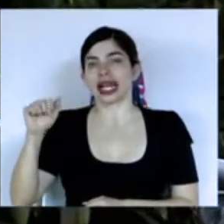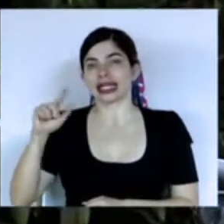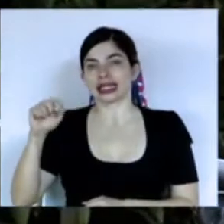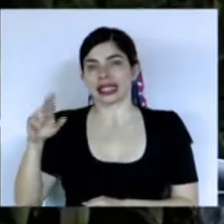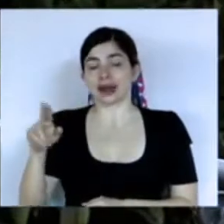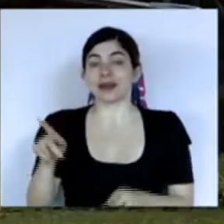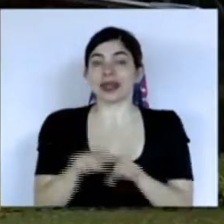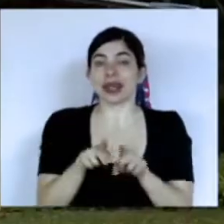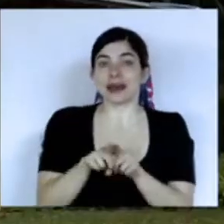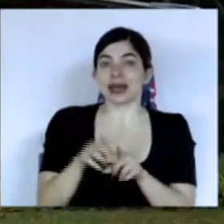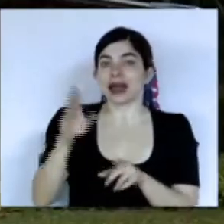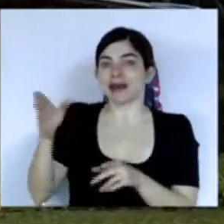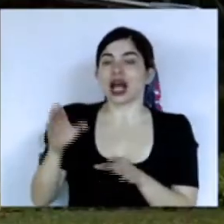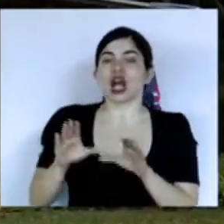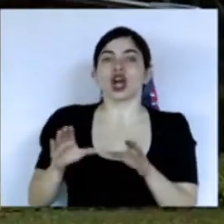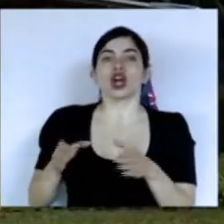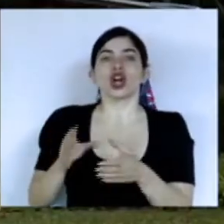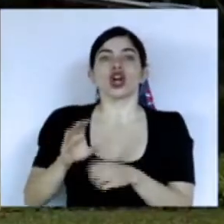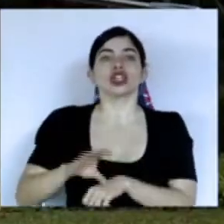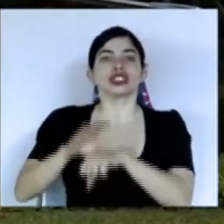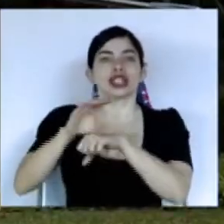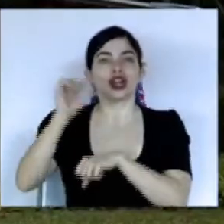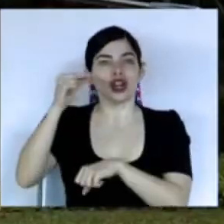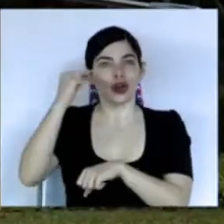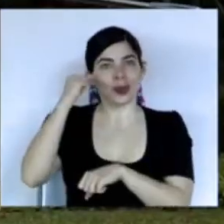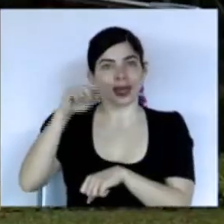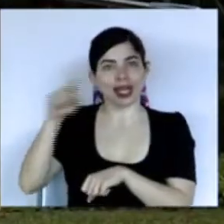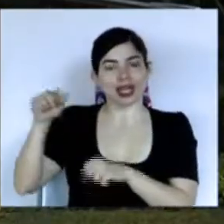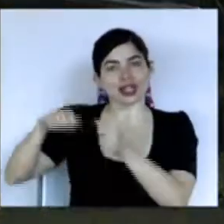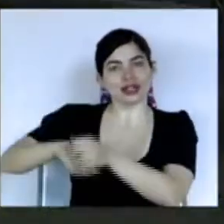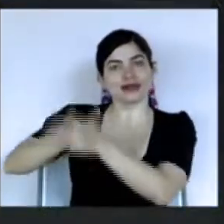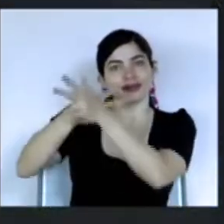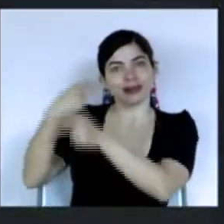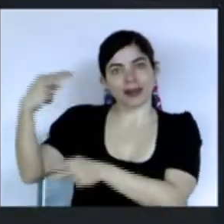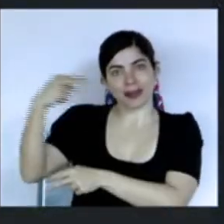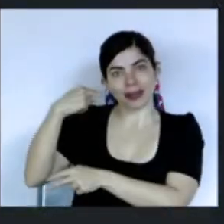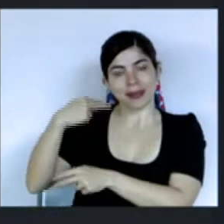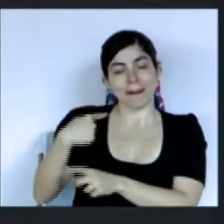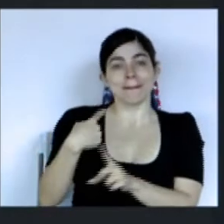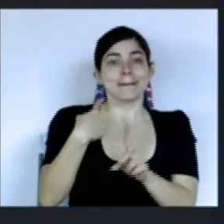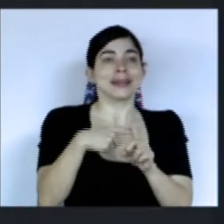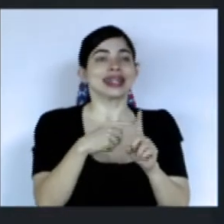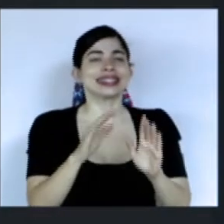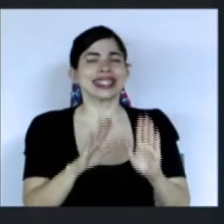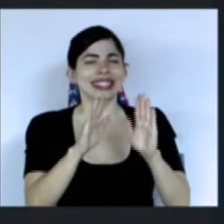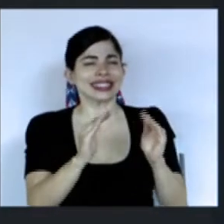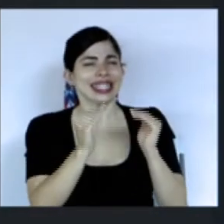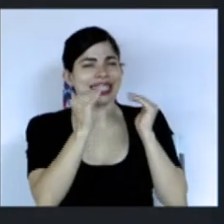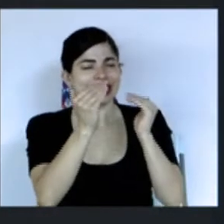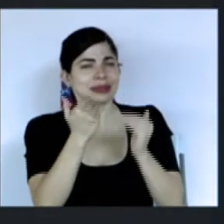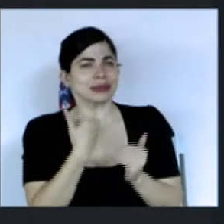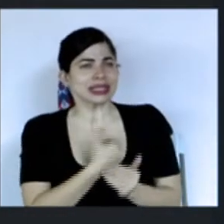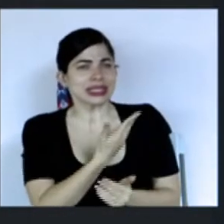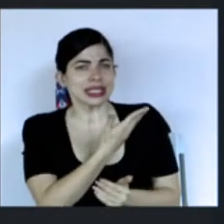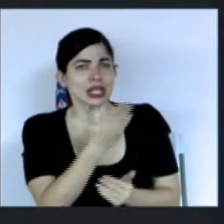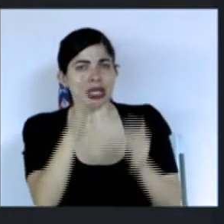remota al consejo de gobierno que sigue esta transmisión a los excelentísimos señores y señoras embajadoras